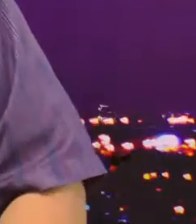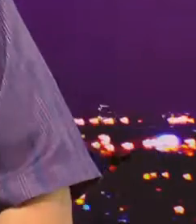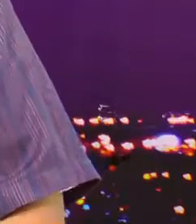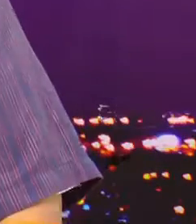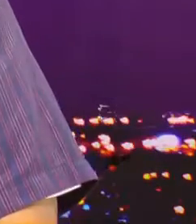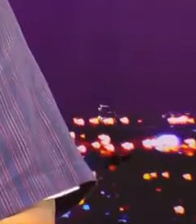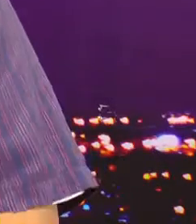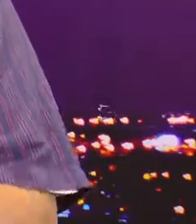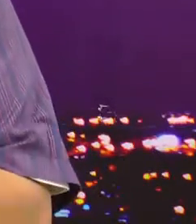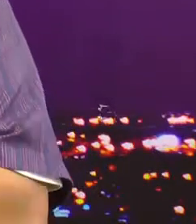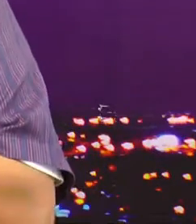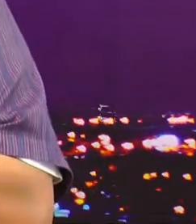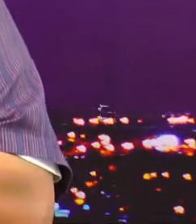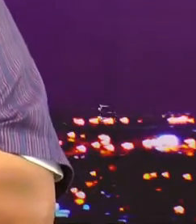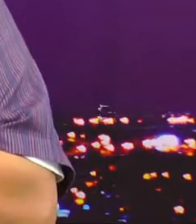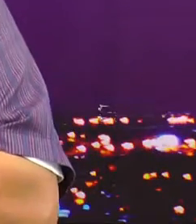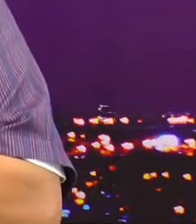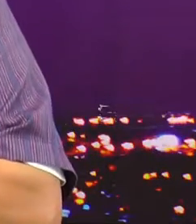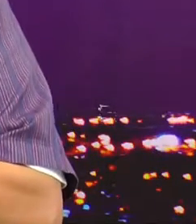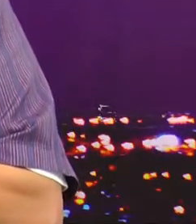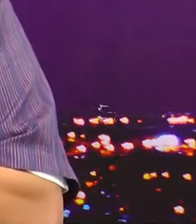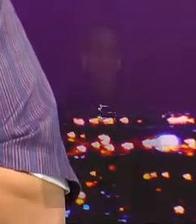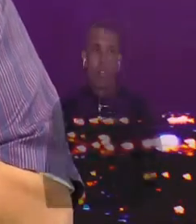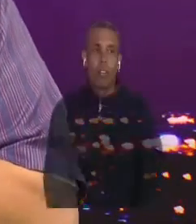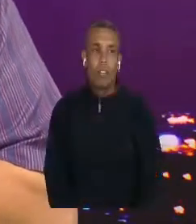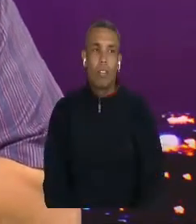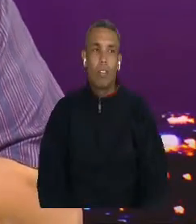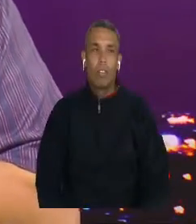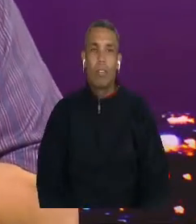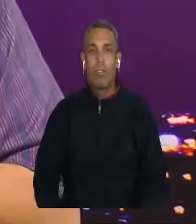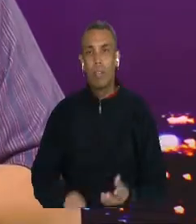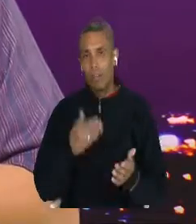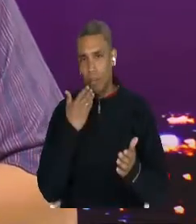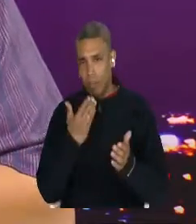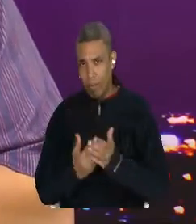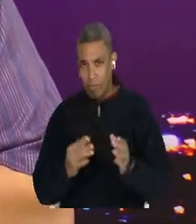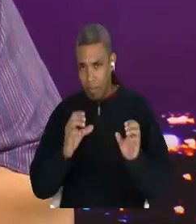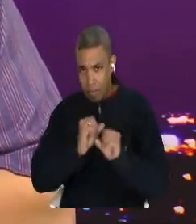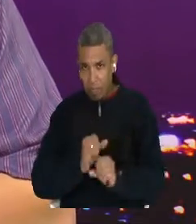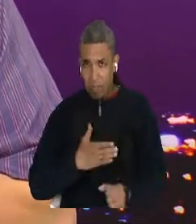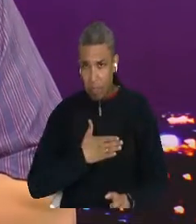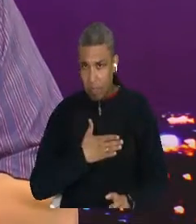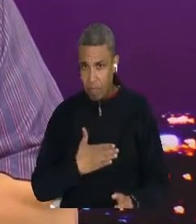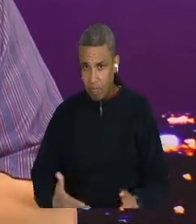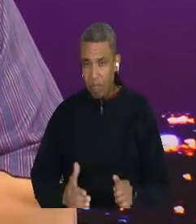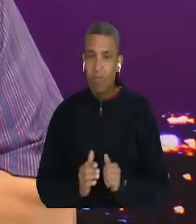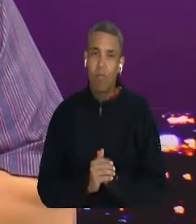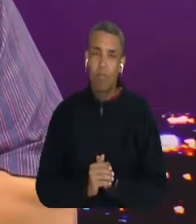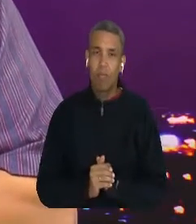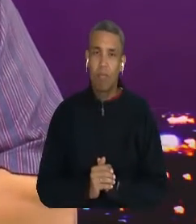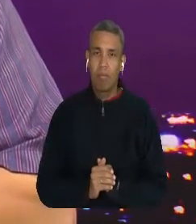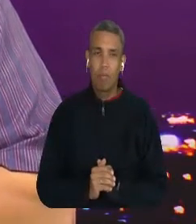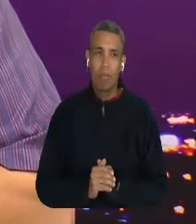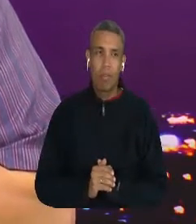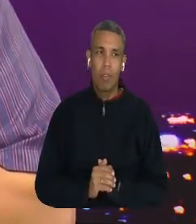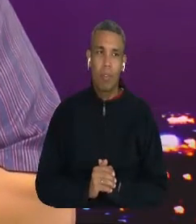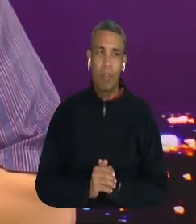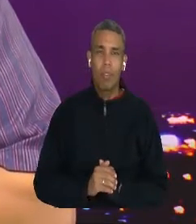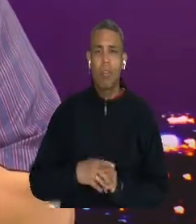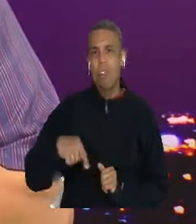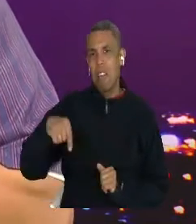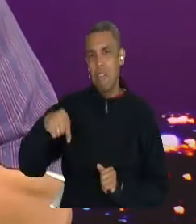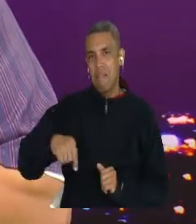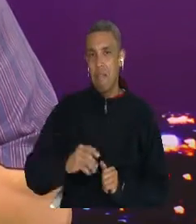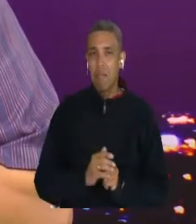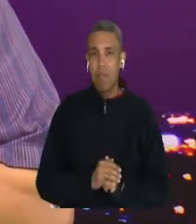Un saludo especial de buenas noches a toda nuestra televidencia de primer plano, enlace televisión, en el programa de opinión de fines de semana. Hoy el tema que